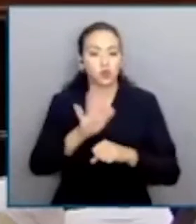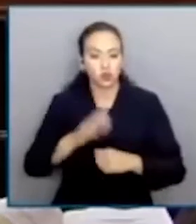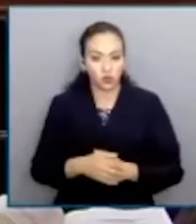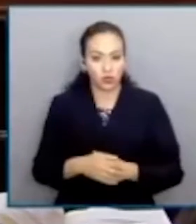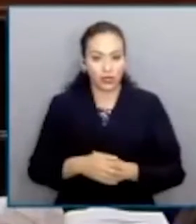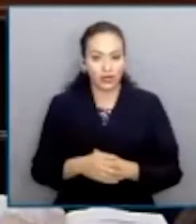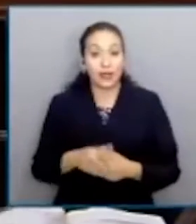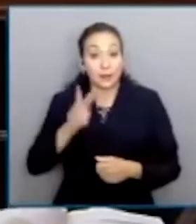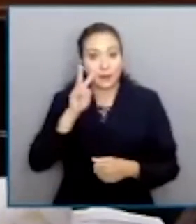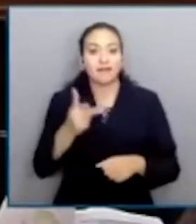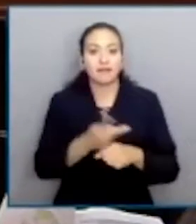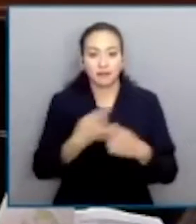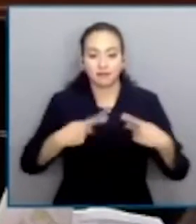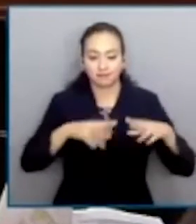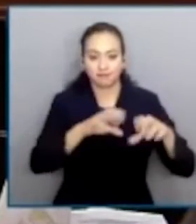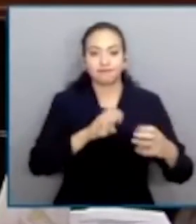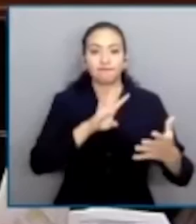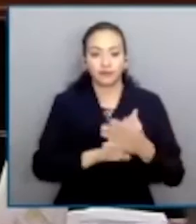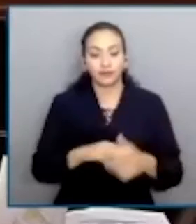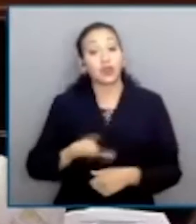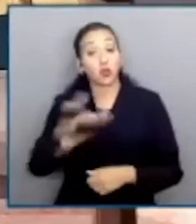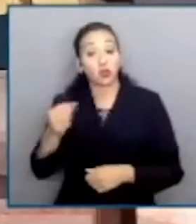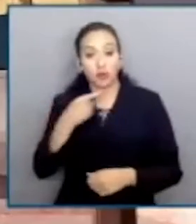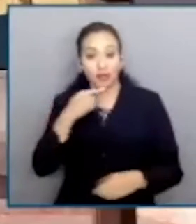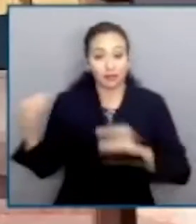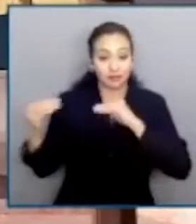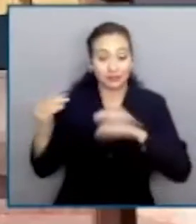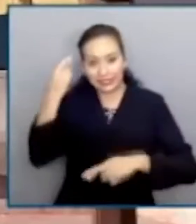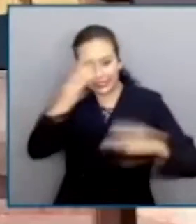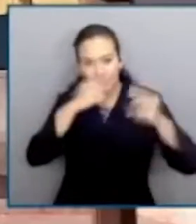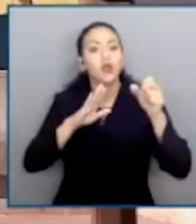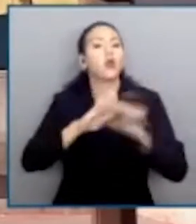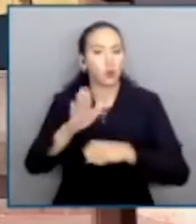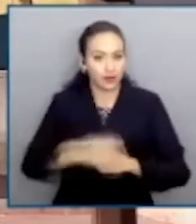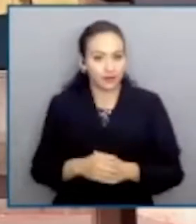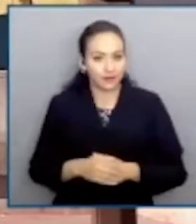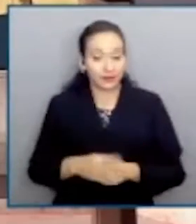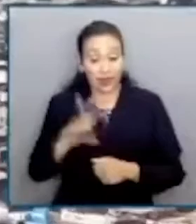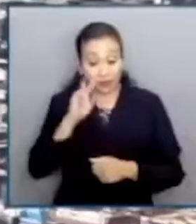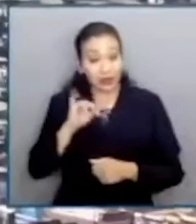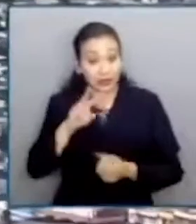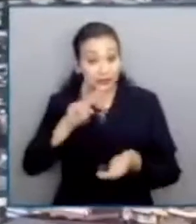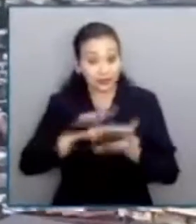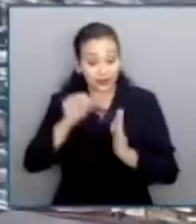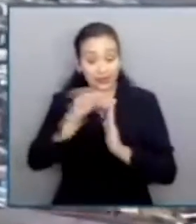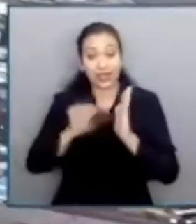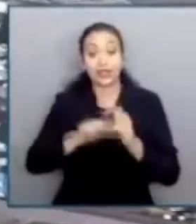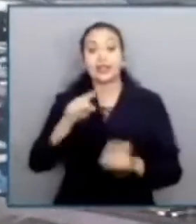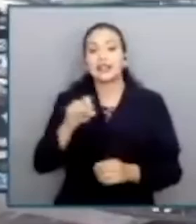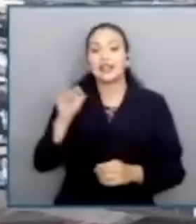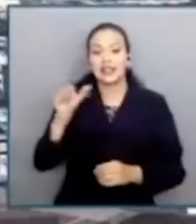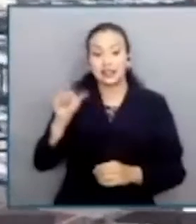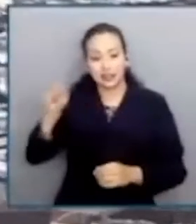Está un amparo directo en revisión por el que podría resolver si es válida la agravante prevista en el artículo 126 del Código Penal de Chihuahua